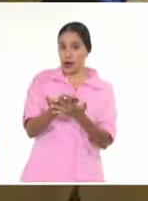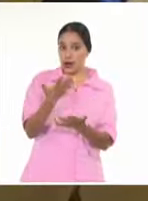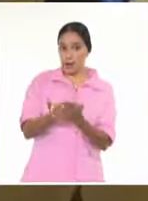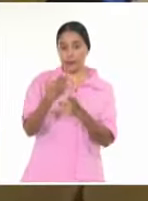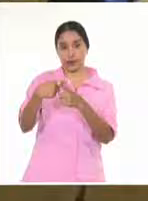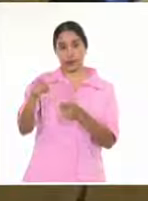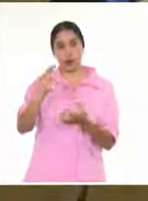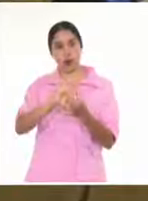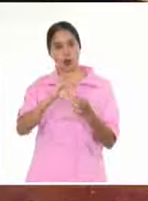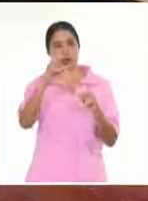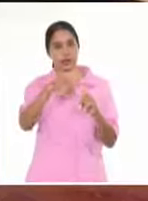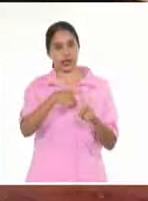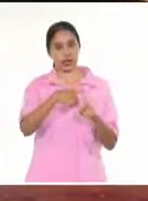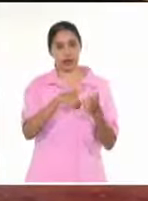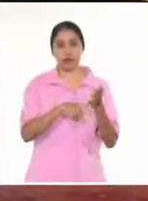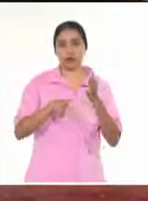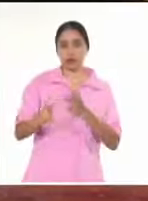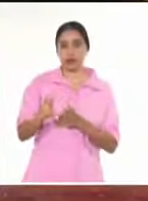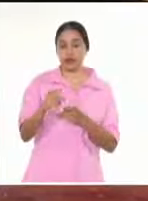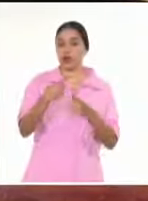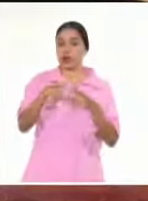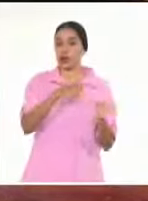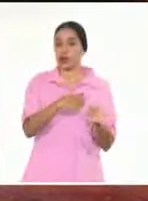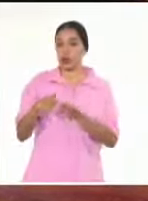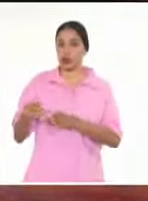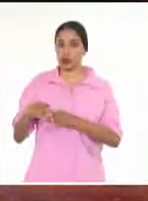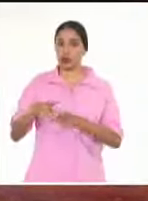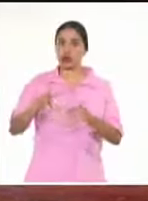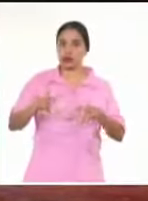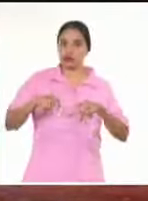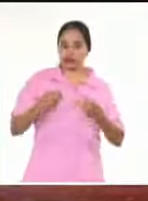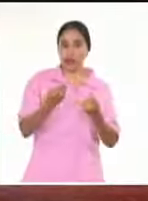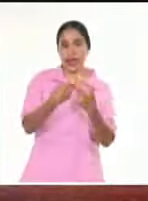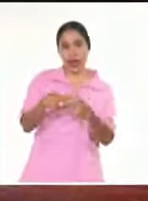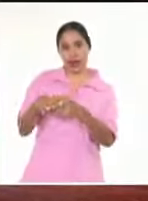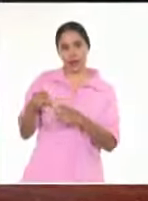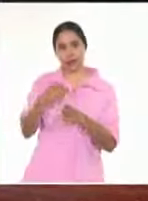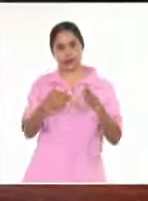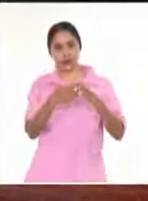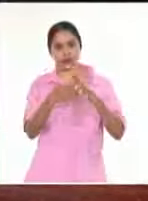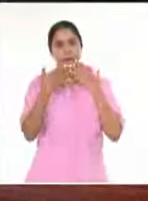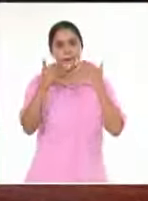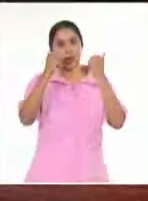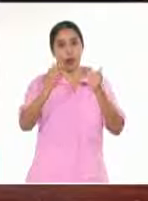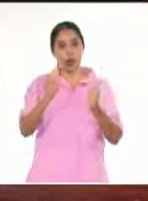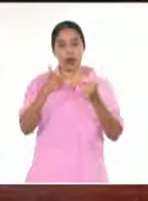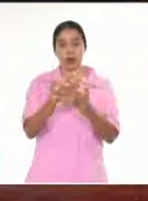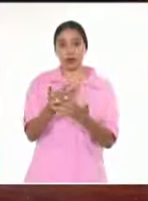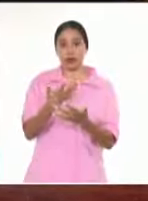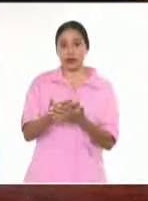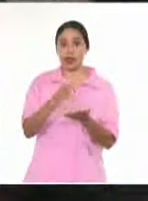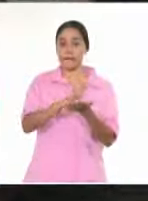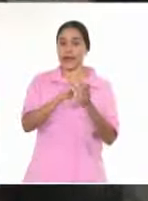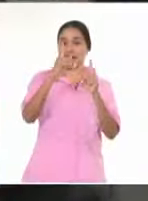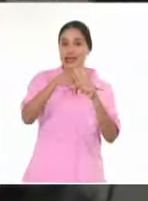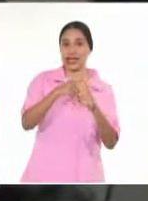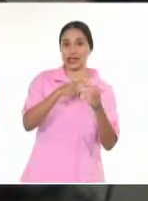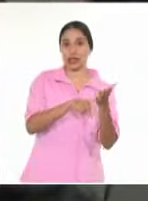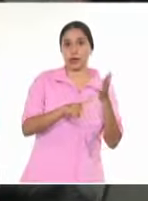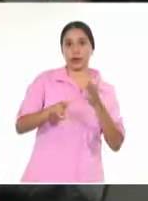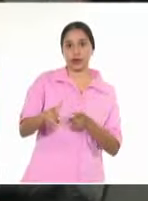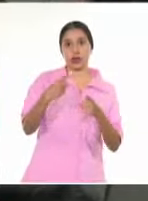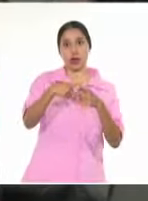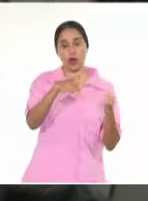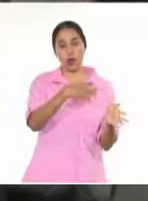Guantánamo. En el apartado de restauración las menciones fueron para el Hotel La Dominica en Cárdenas Maranzas y el Centro Reddy de la